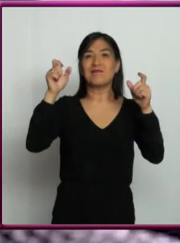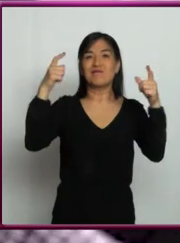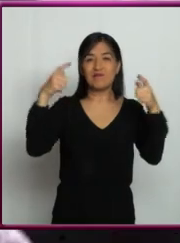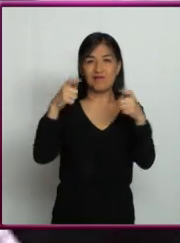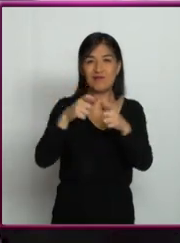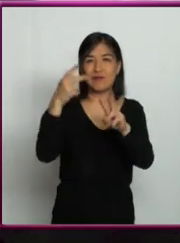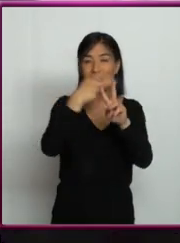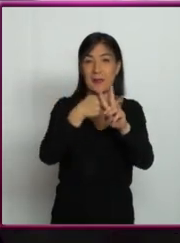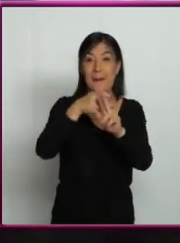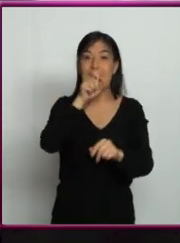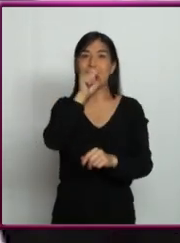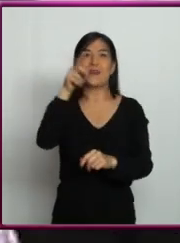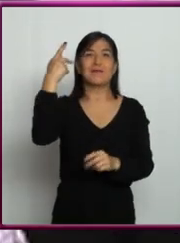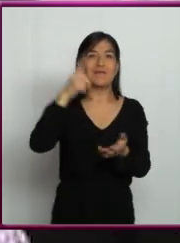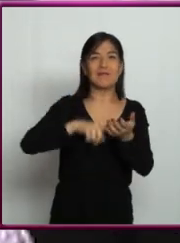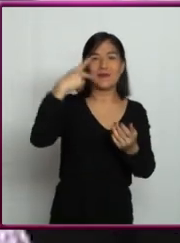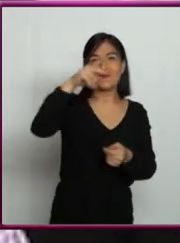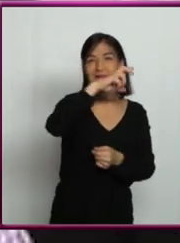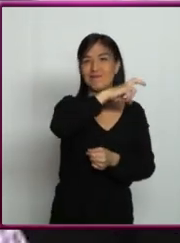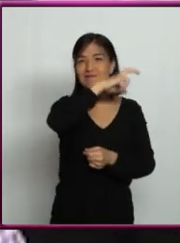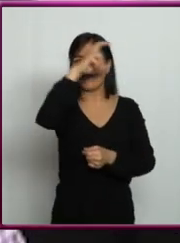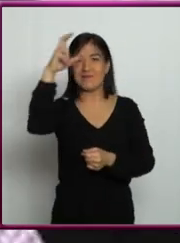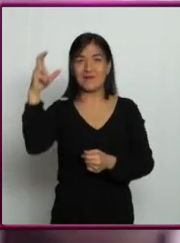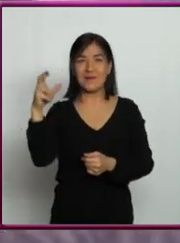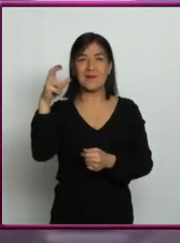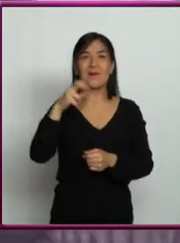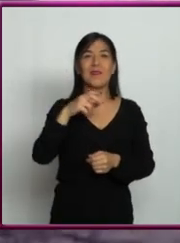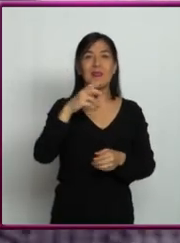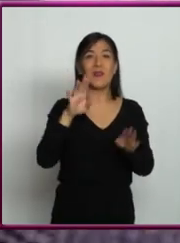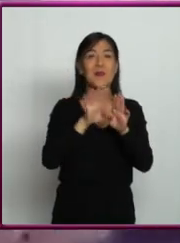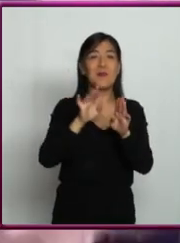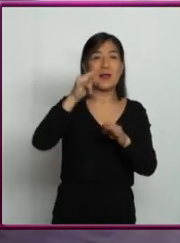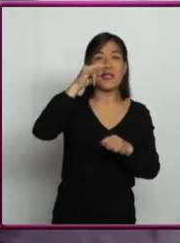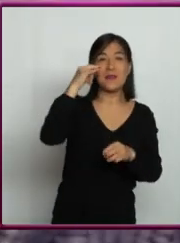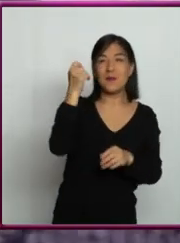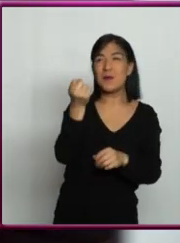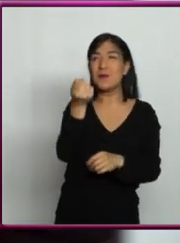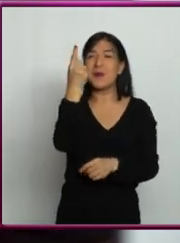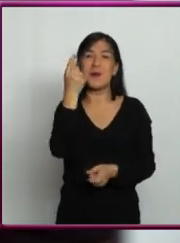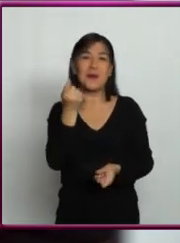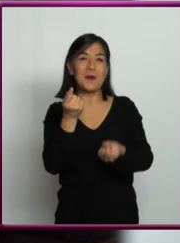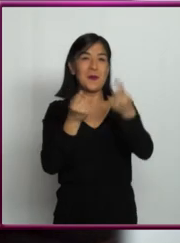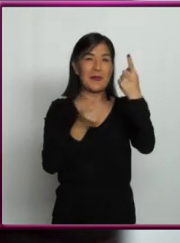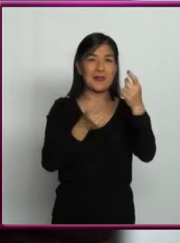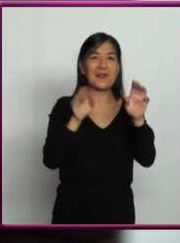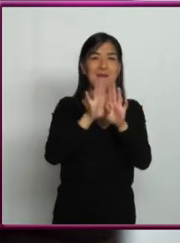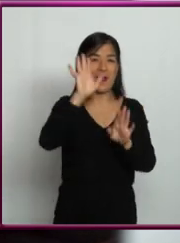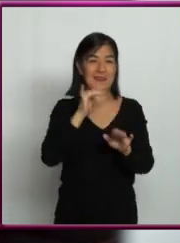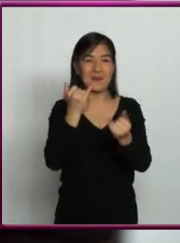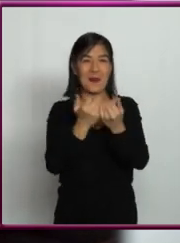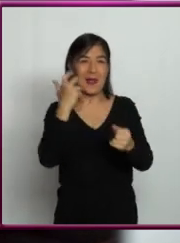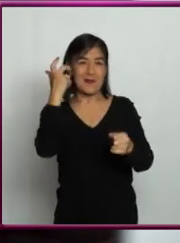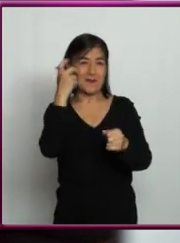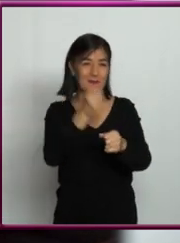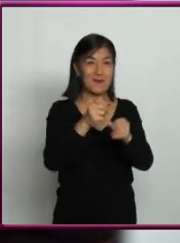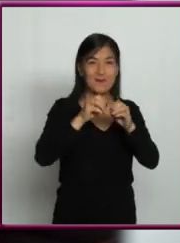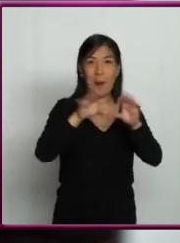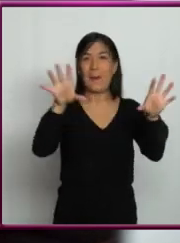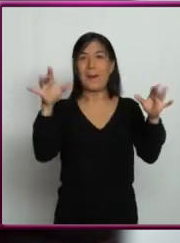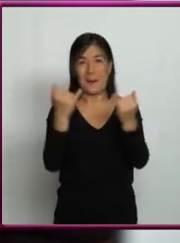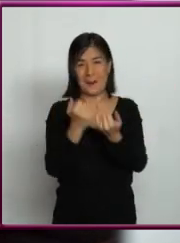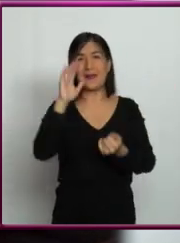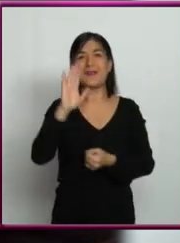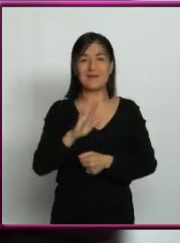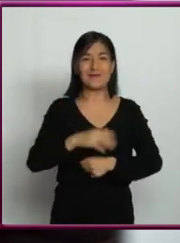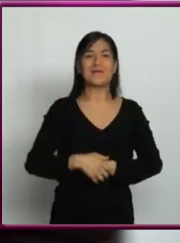estrellas que son de la galaxia, pero mucho más lejanas, pero unas poquitas, ¿no? Como que salieron eyectadas y están, ¿no? Claro